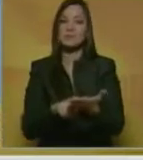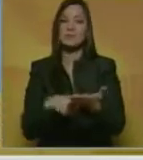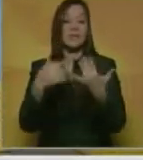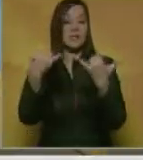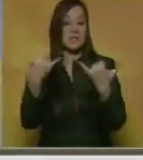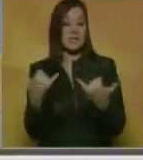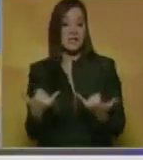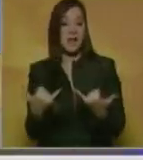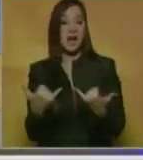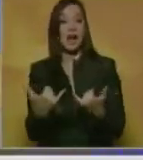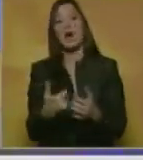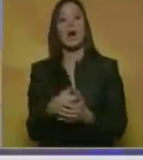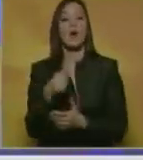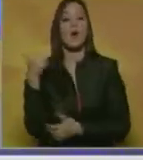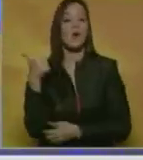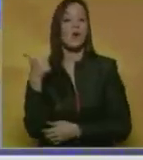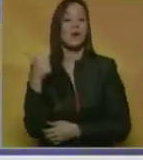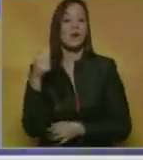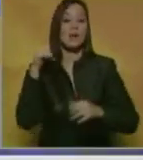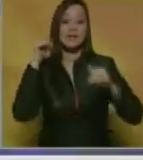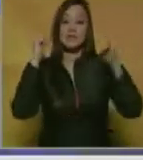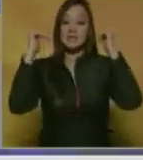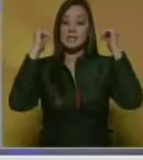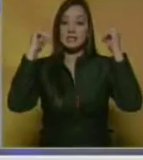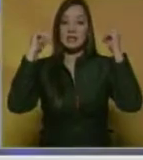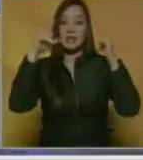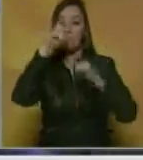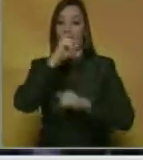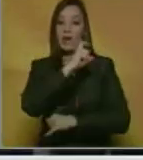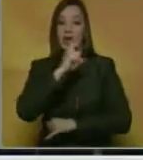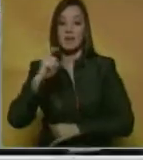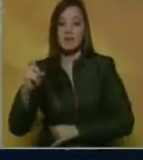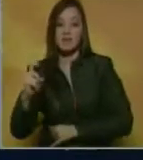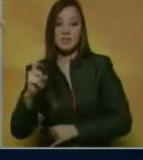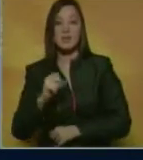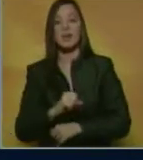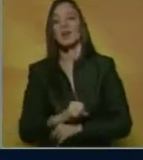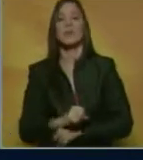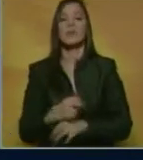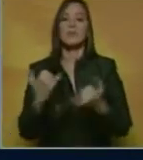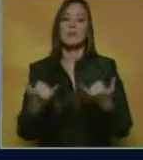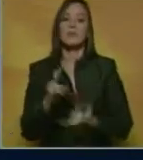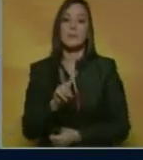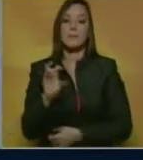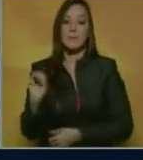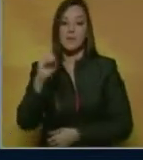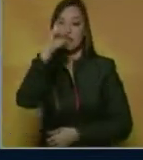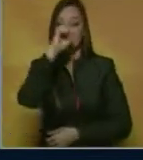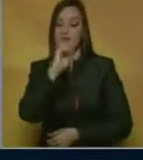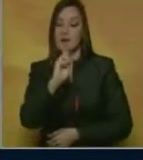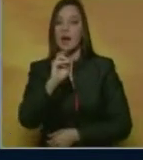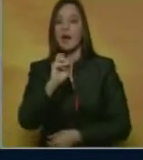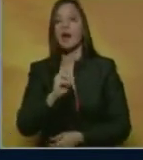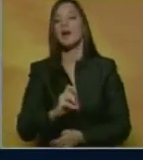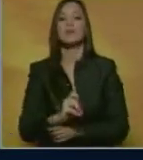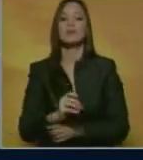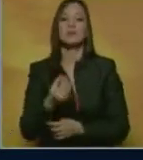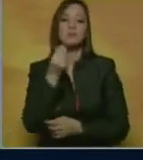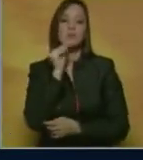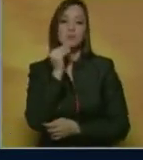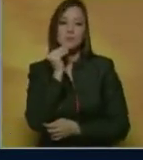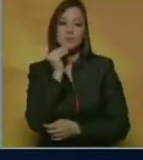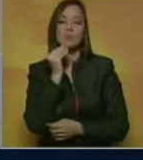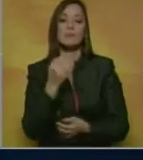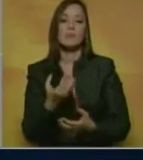turno para Jane Fonda que celebró el aniversario de la campaña de Georgia. Con motivo de los 20 años de la campaña de Georgia para adolescentes